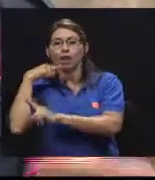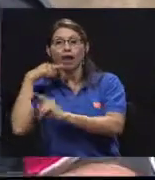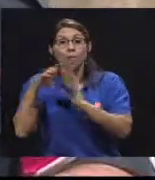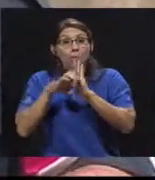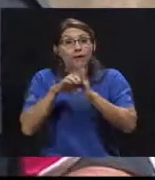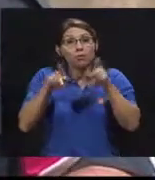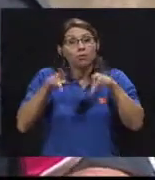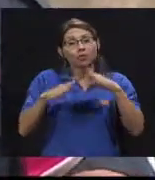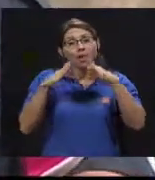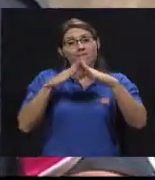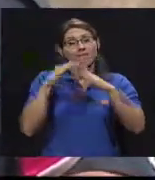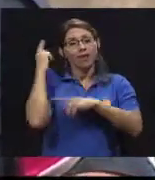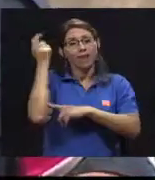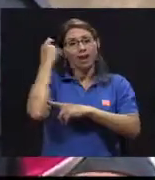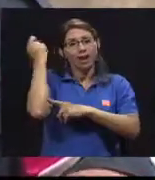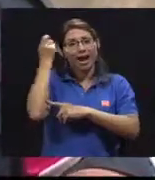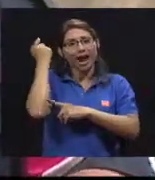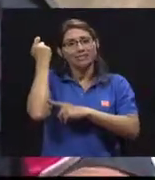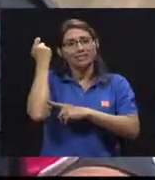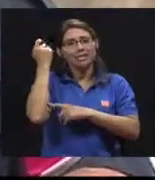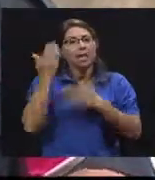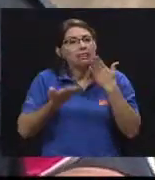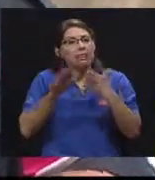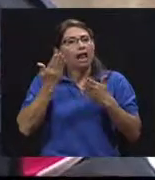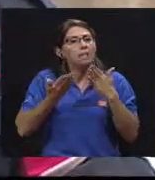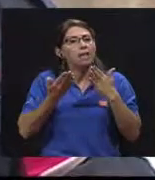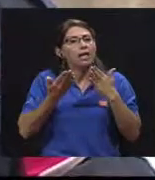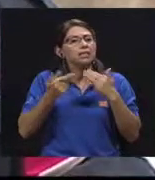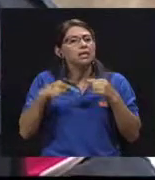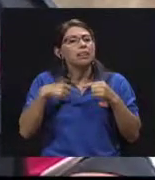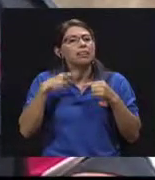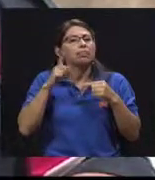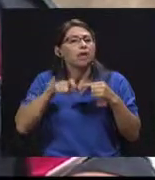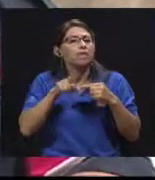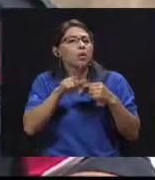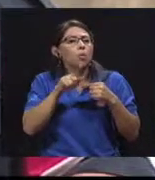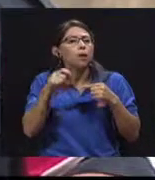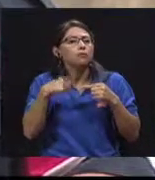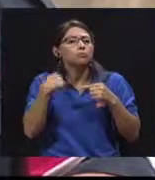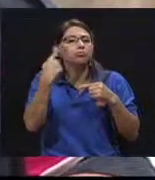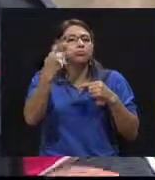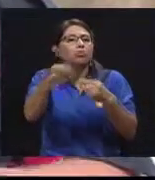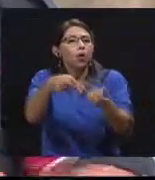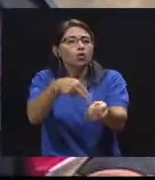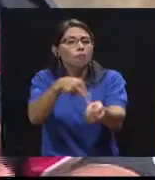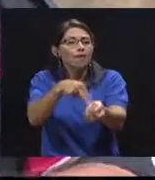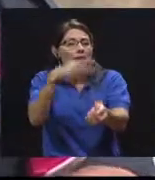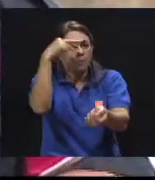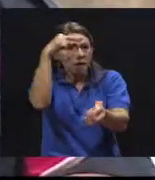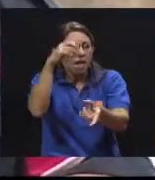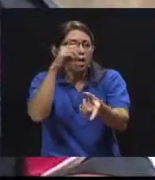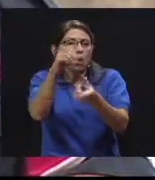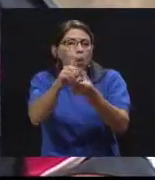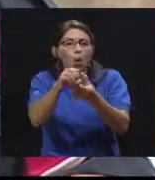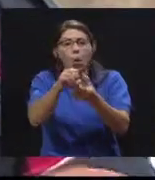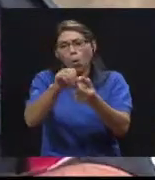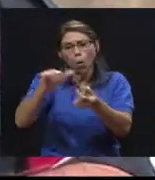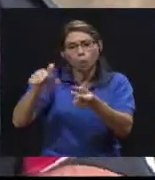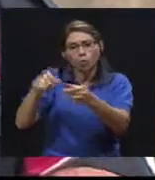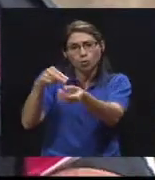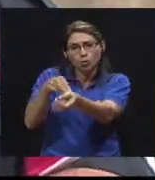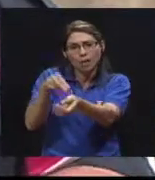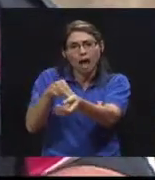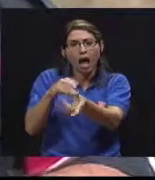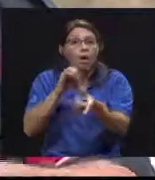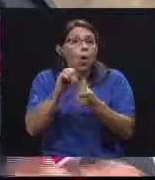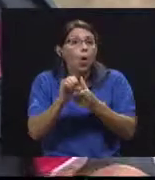si son de Guanacaste y probablemente tengan una cita en un mes al Hospital México, al Hospital Calderón, o que un caso